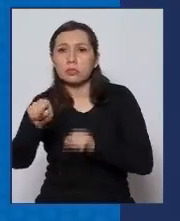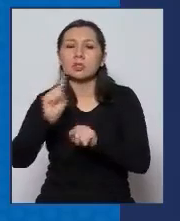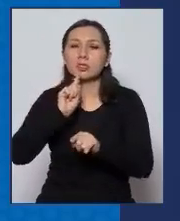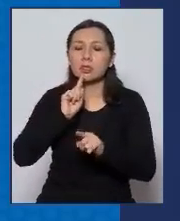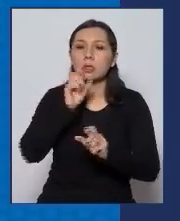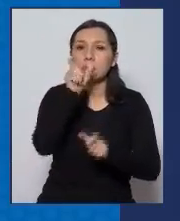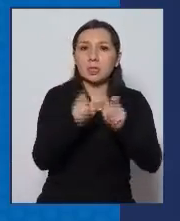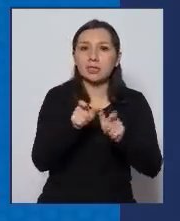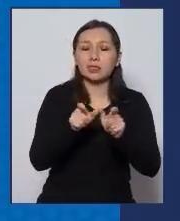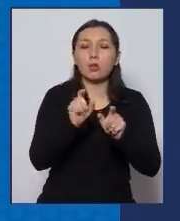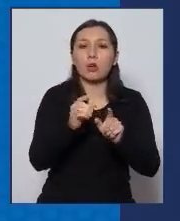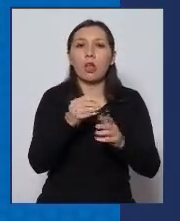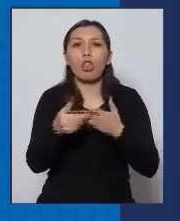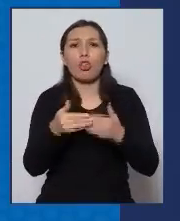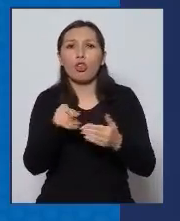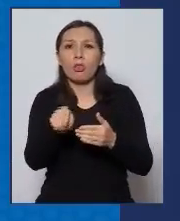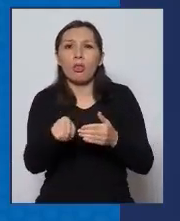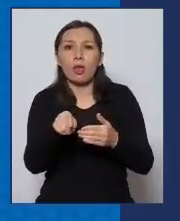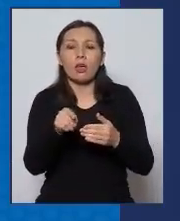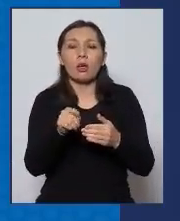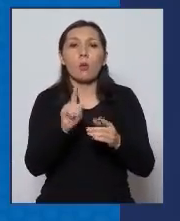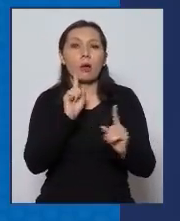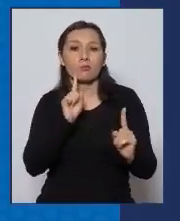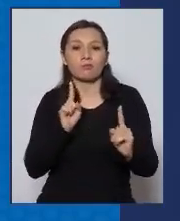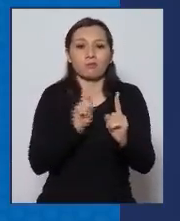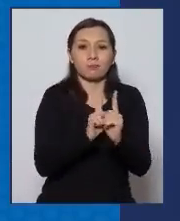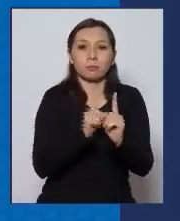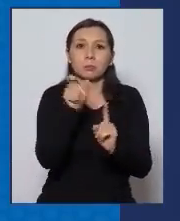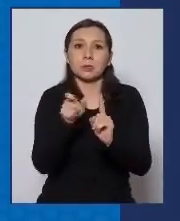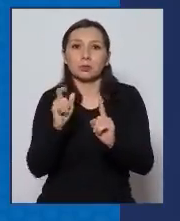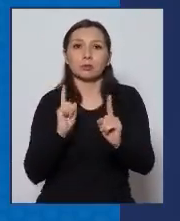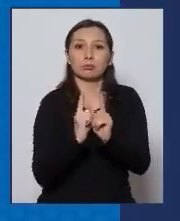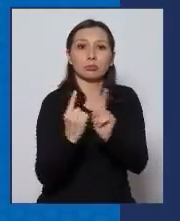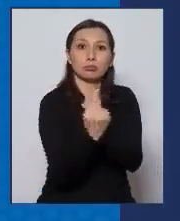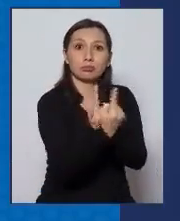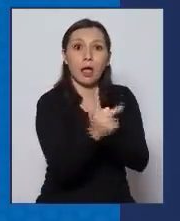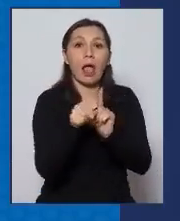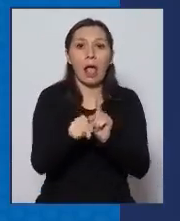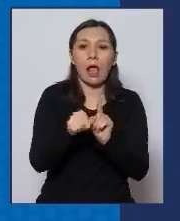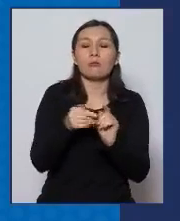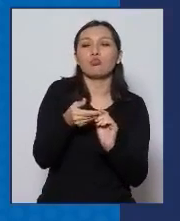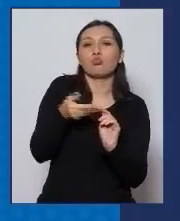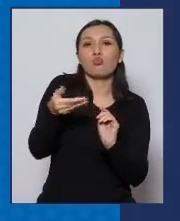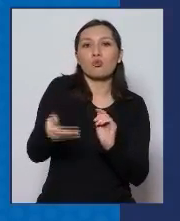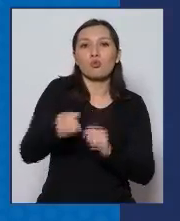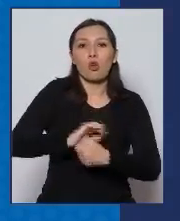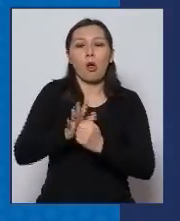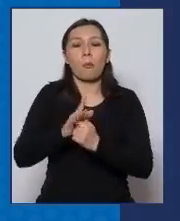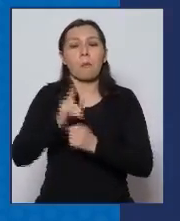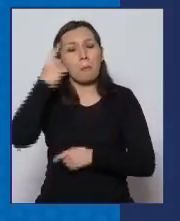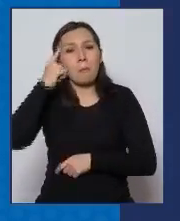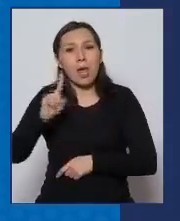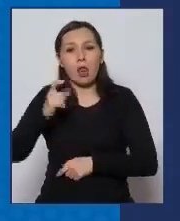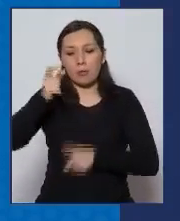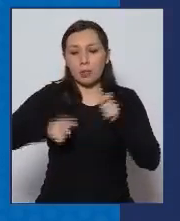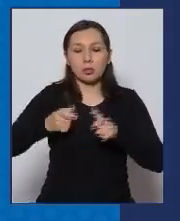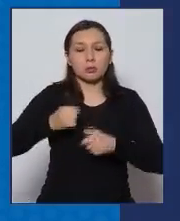fundamentalmente entre los contactos de personas que están enfermas y que